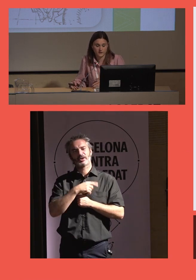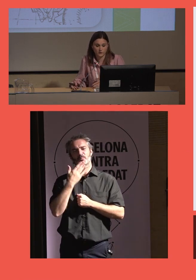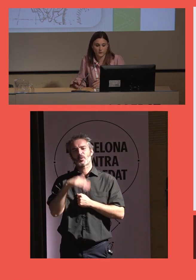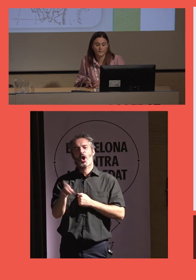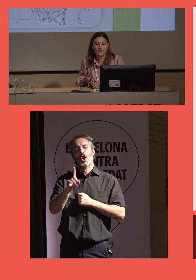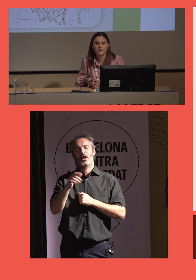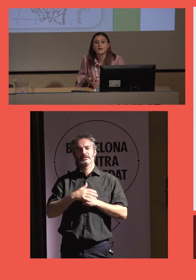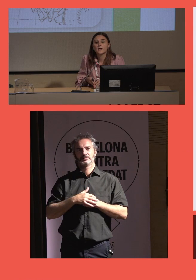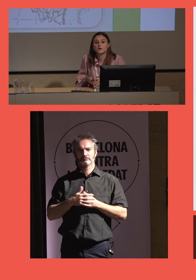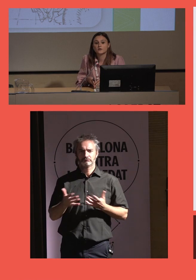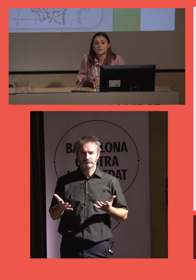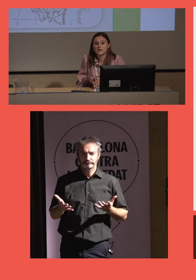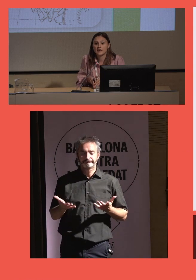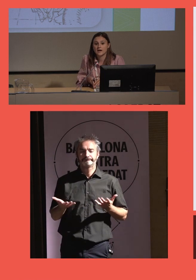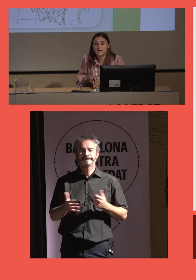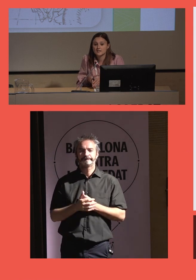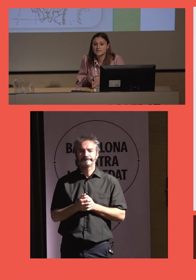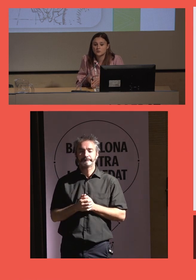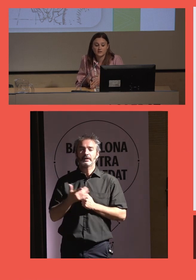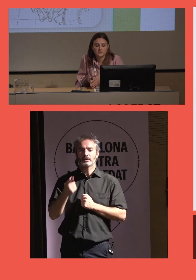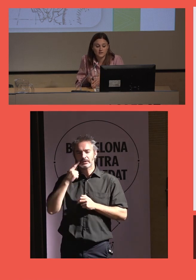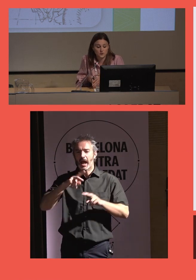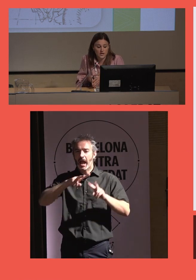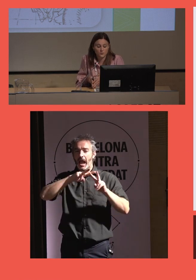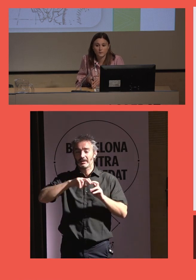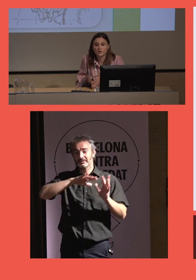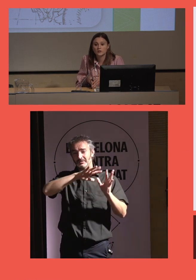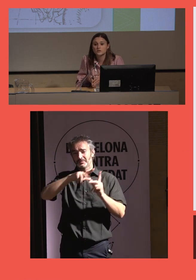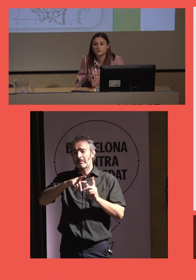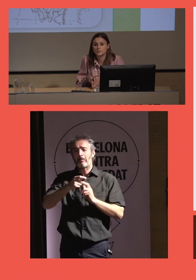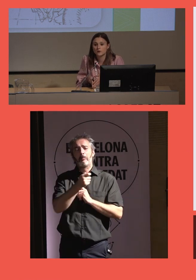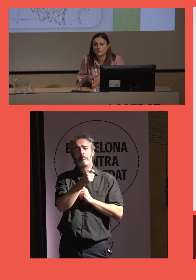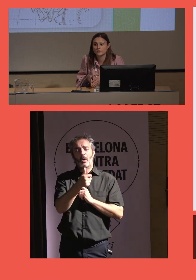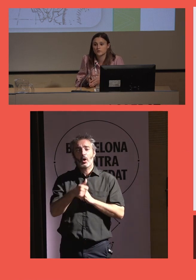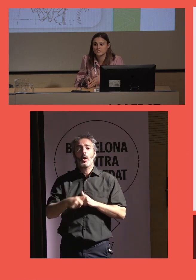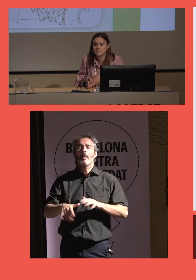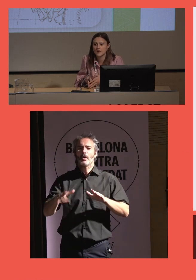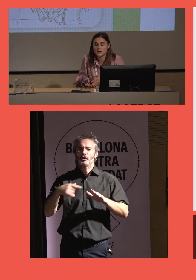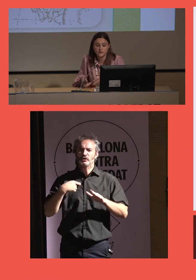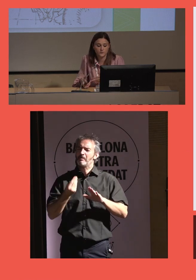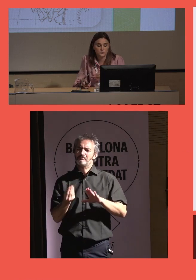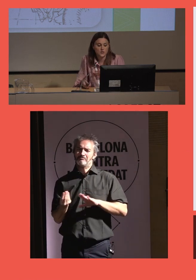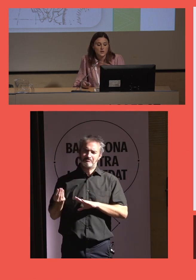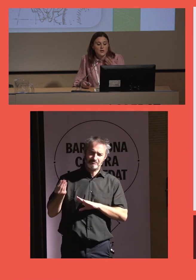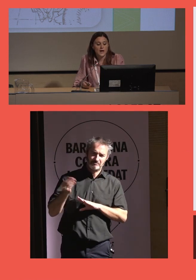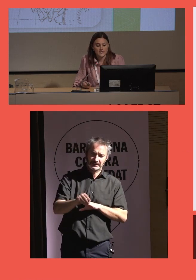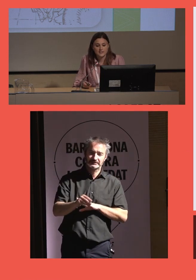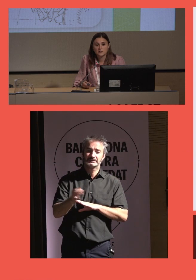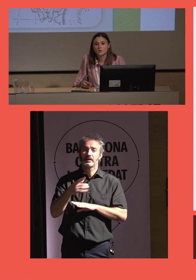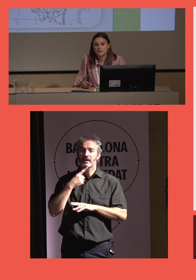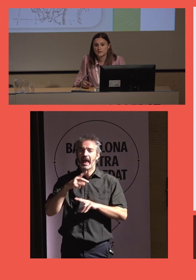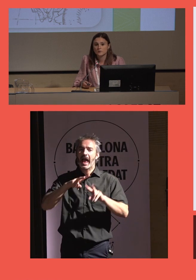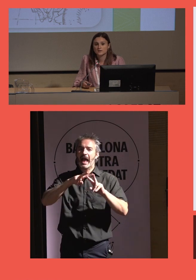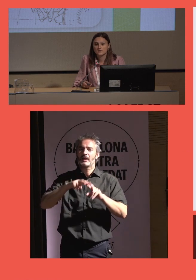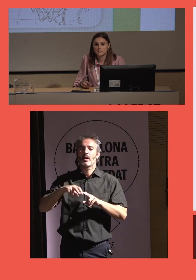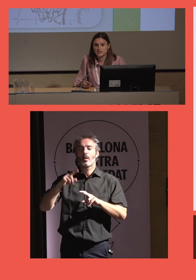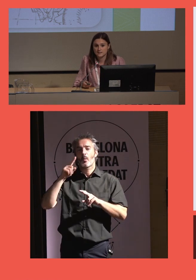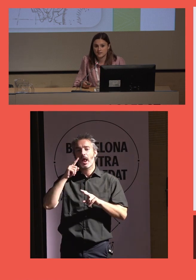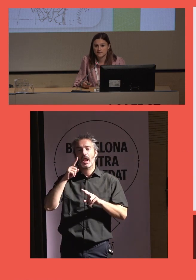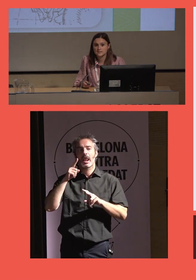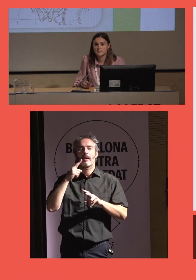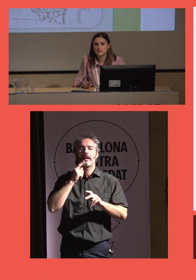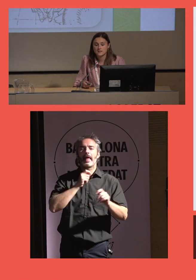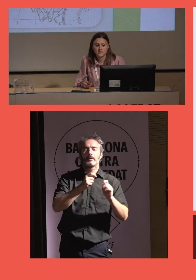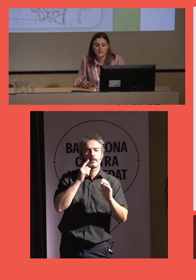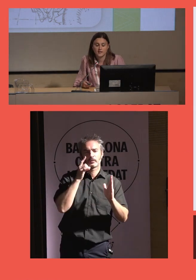no deberíamos hacerlo. Entonces, análisis cuantitativos, hay muy poquitos, sin embargo, fuimos más allá e hicimos análisis cualitativo a través